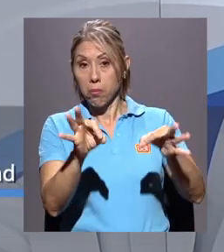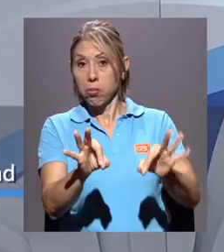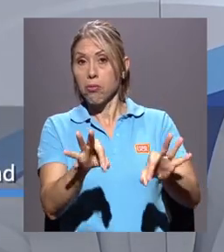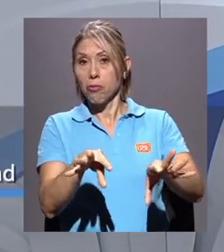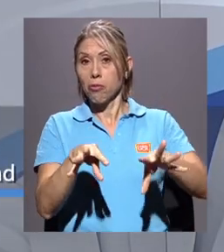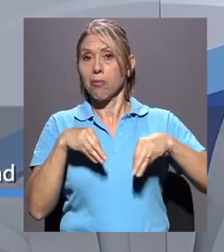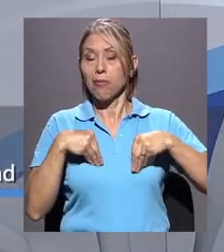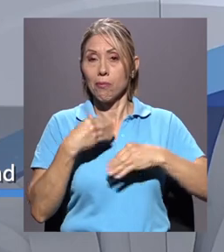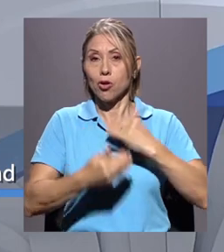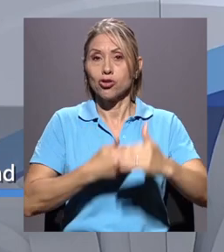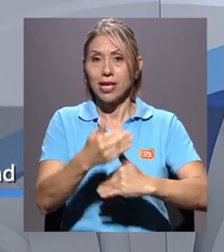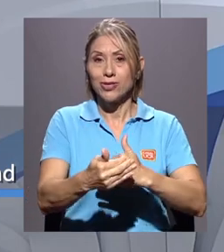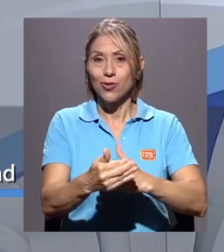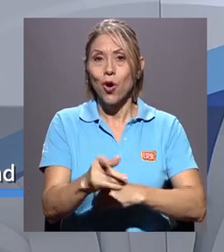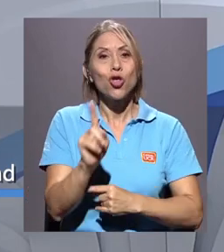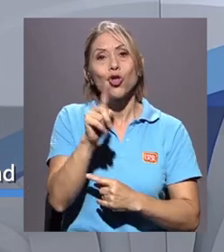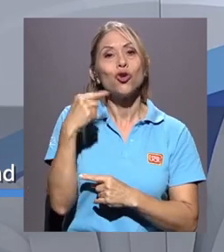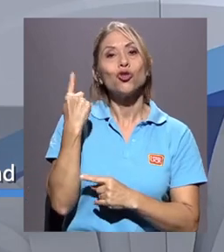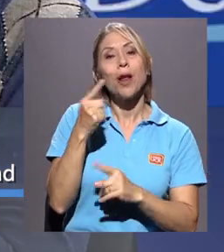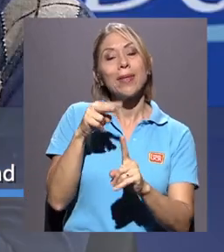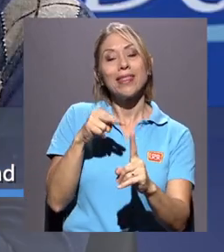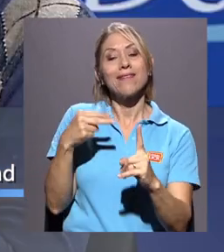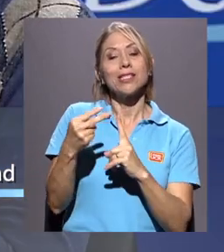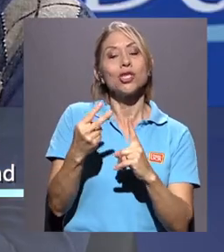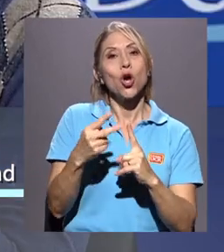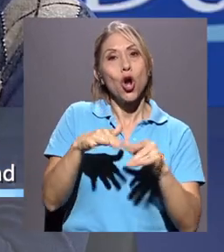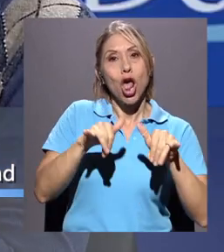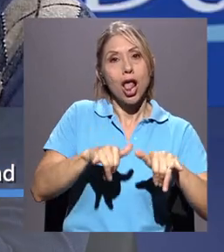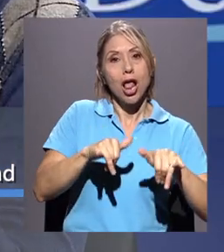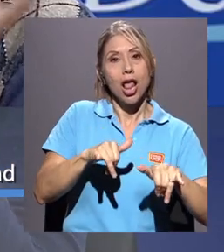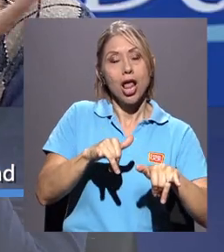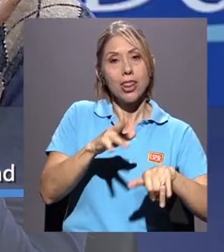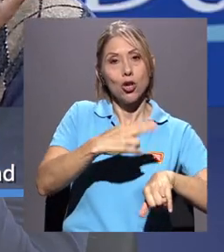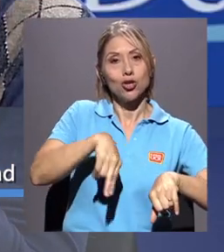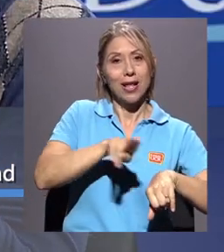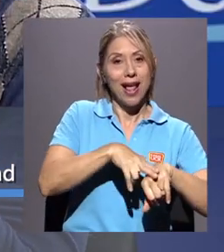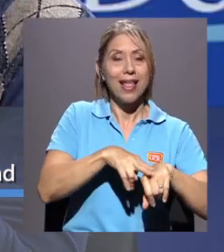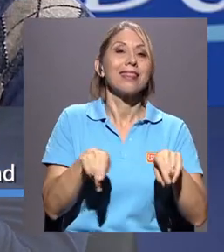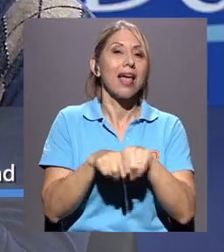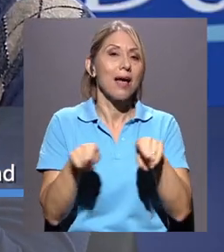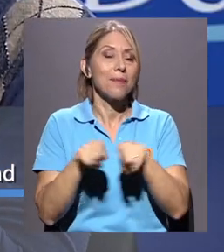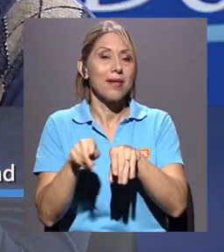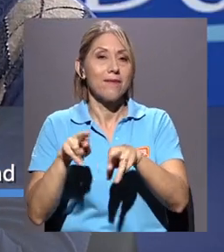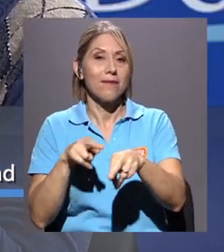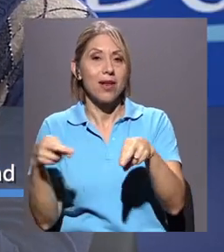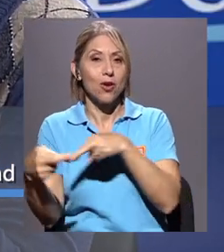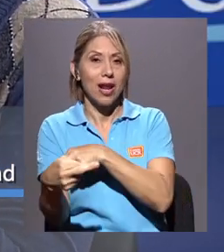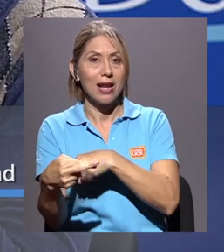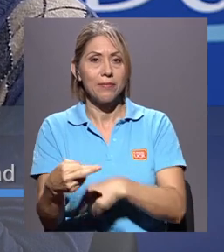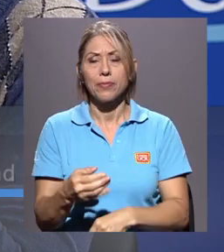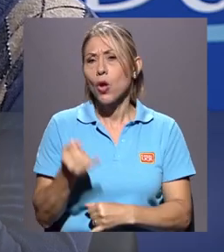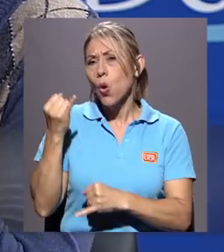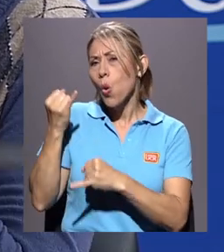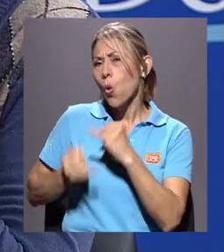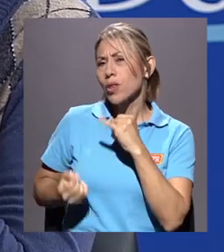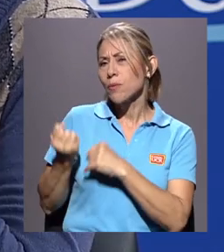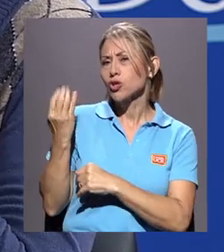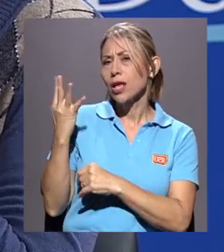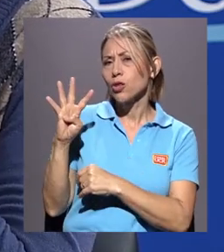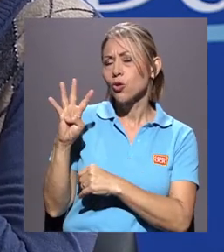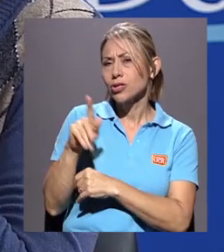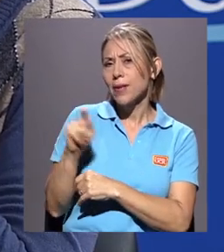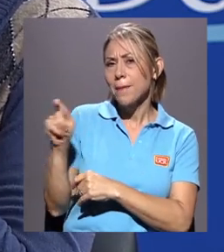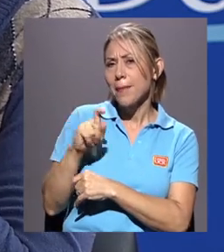hace una aportación no solo local, sino regional. Hemos vivido en los últimos 12, 13, 14 meses una situación